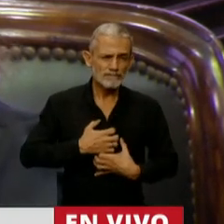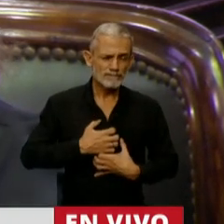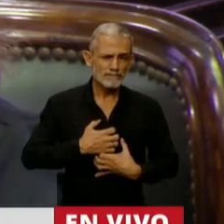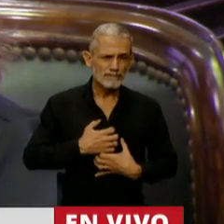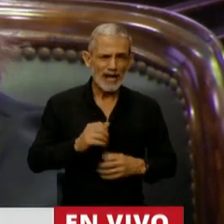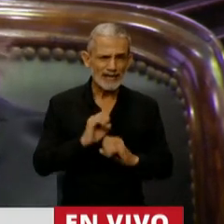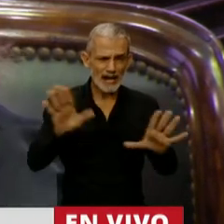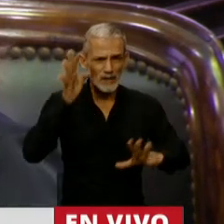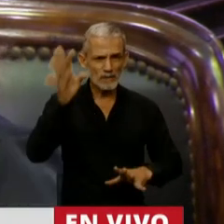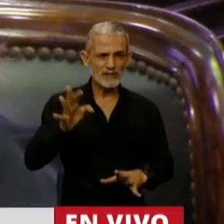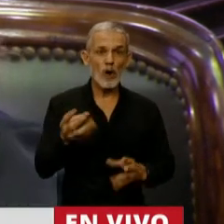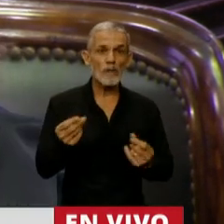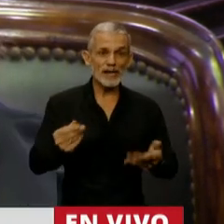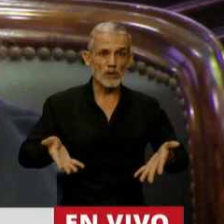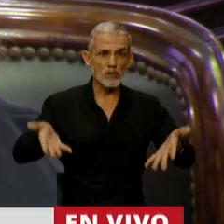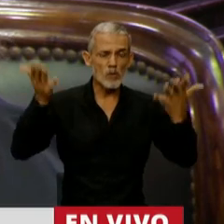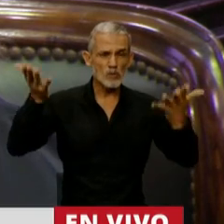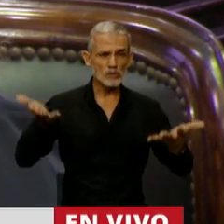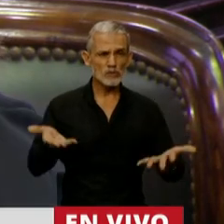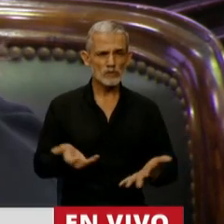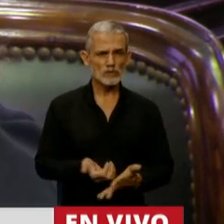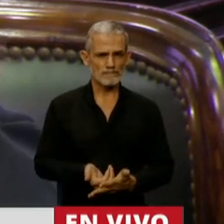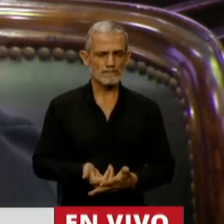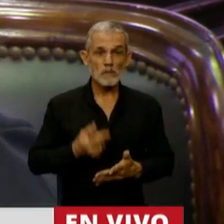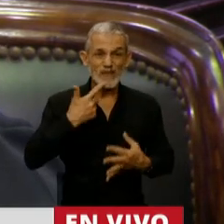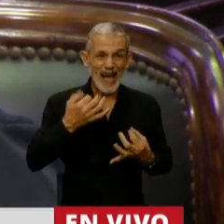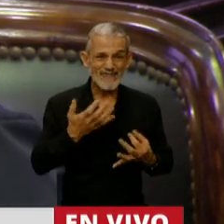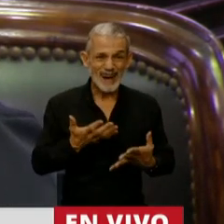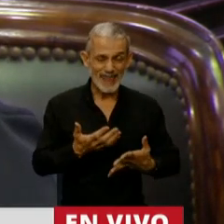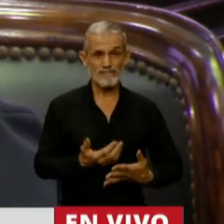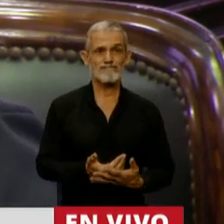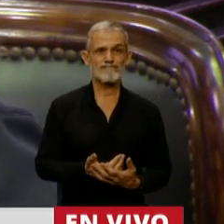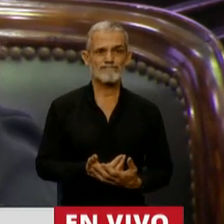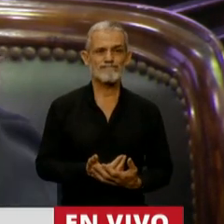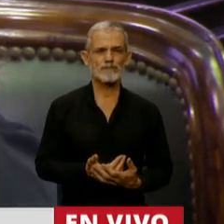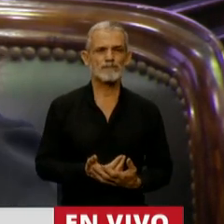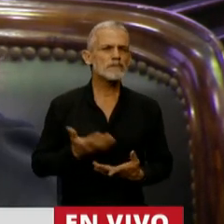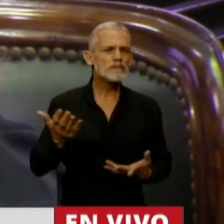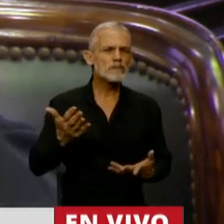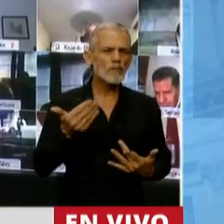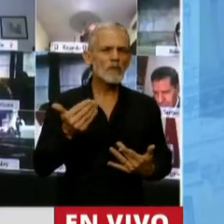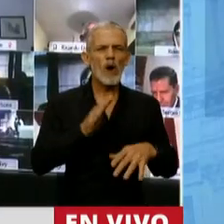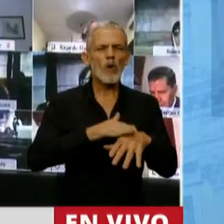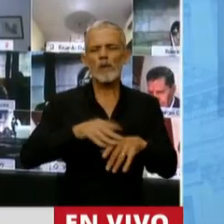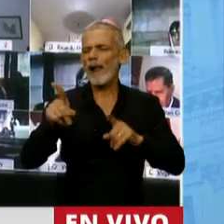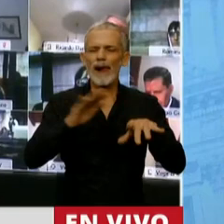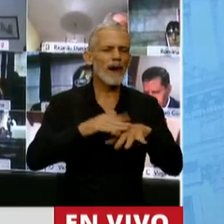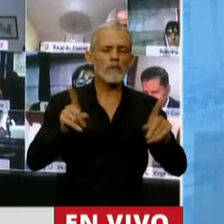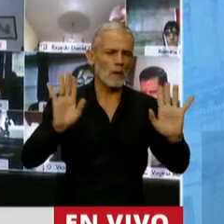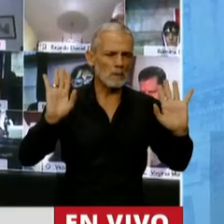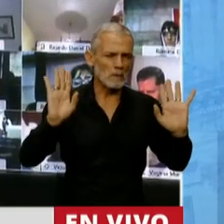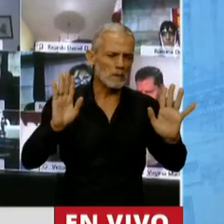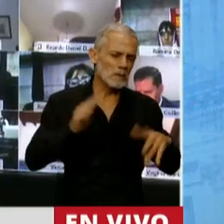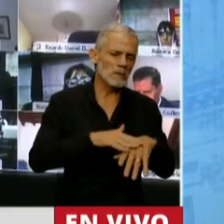acuciante, los precios suben. Y la verdad es que se le puede echar la culpa a quien